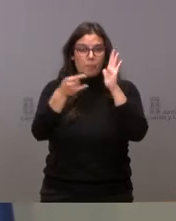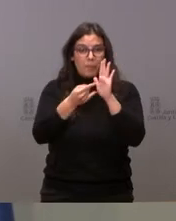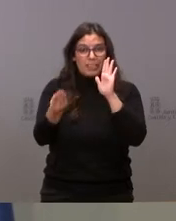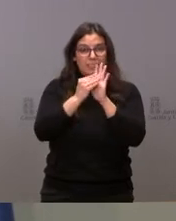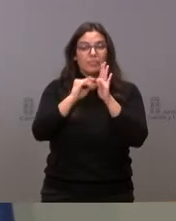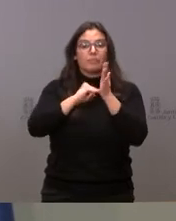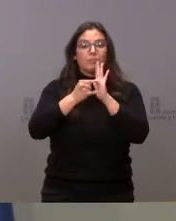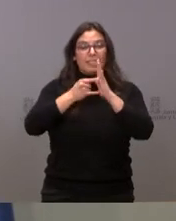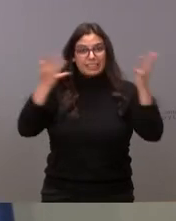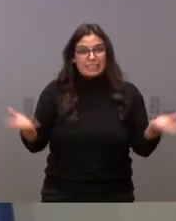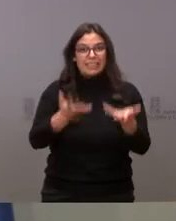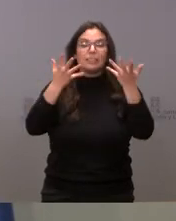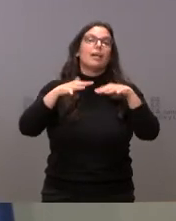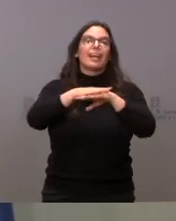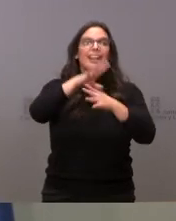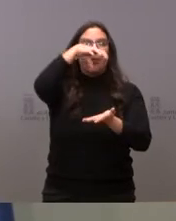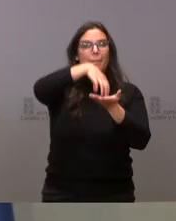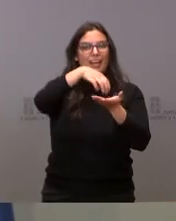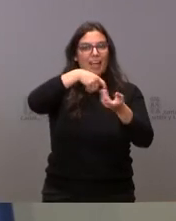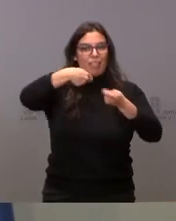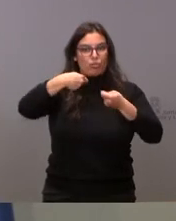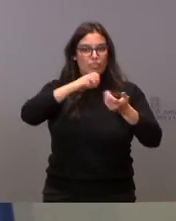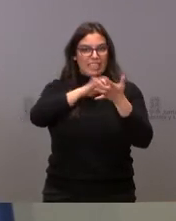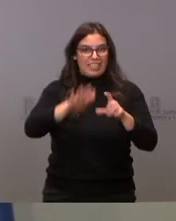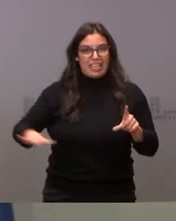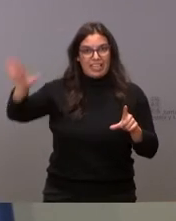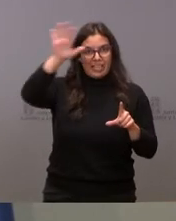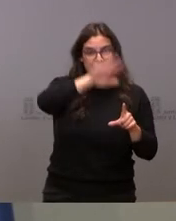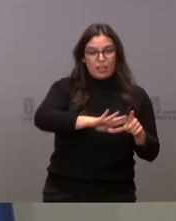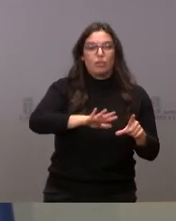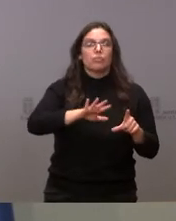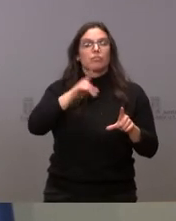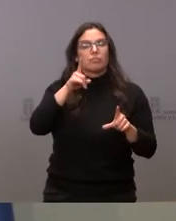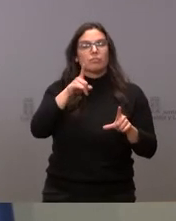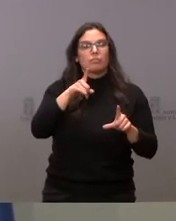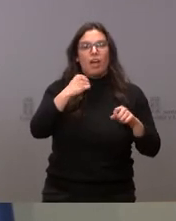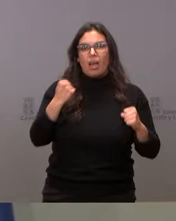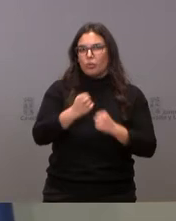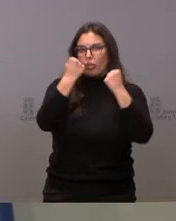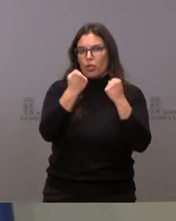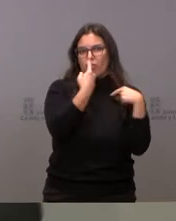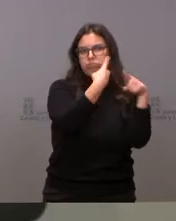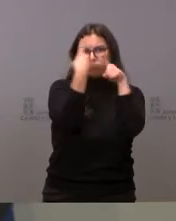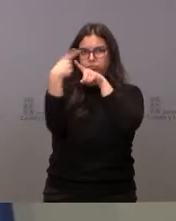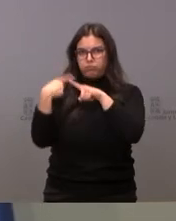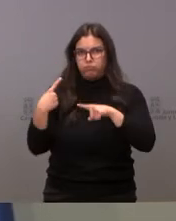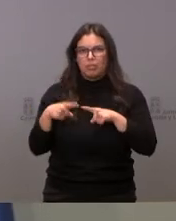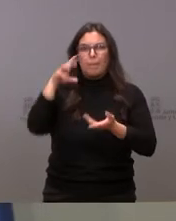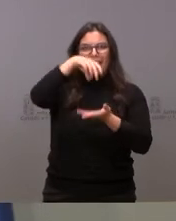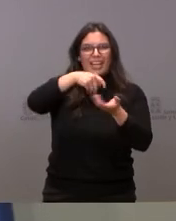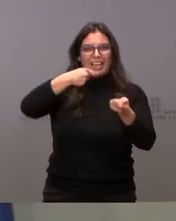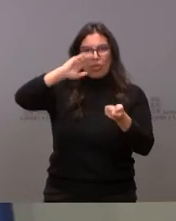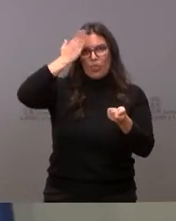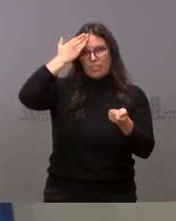constitución de red de mercados excelentes de Castilla y León, que marca actuaciones en diversos mercados centrales de nuestra